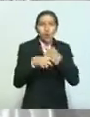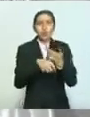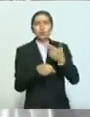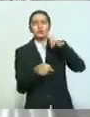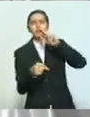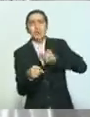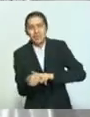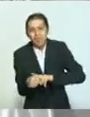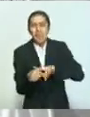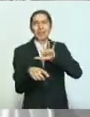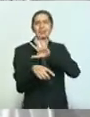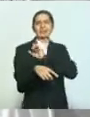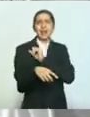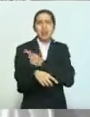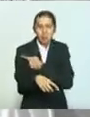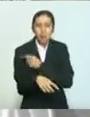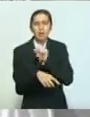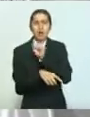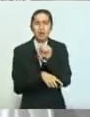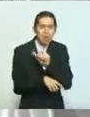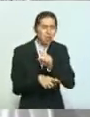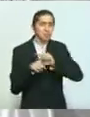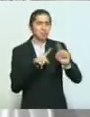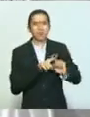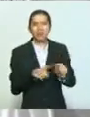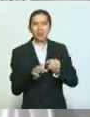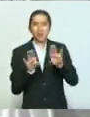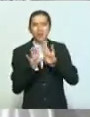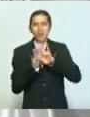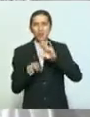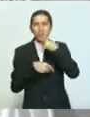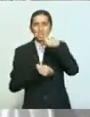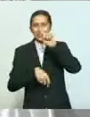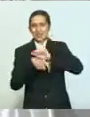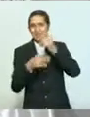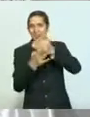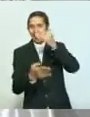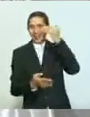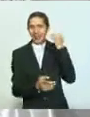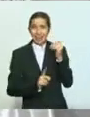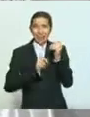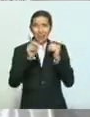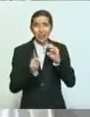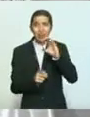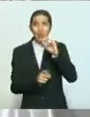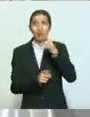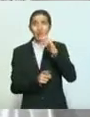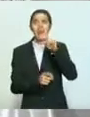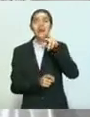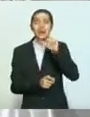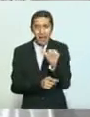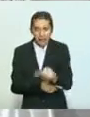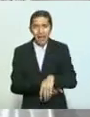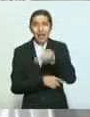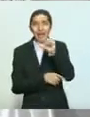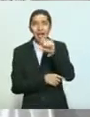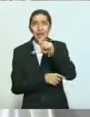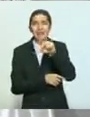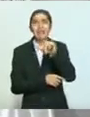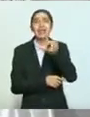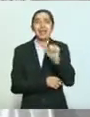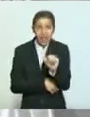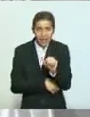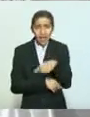hospitales, como lo hice la semana pasada en Coahuayana y en Aquila, específicamente en